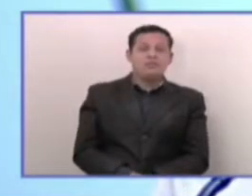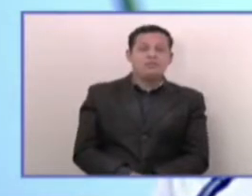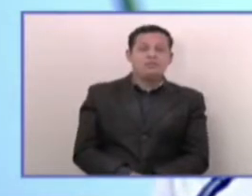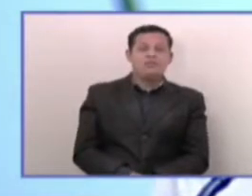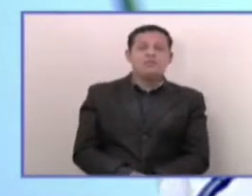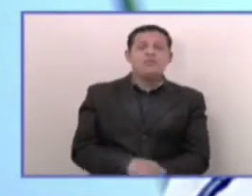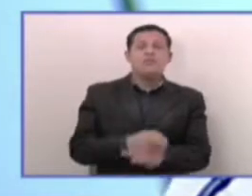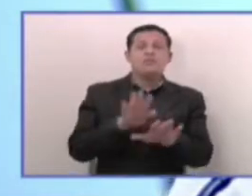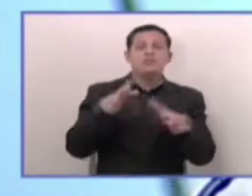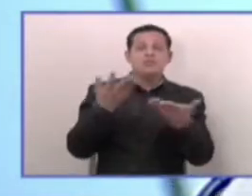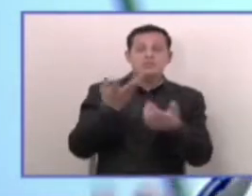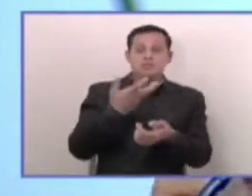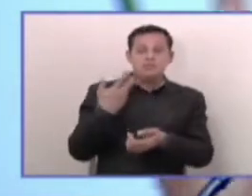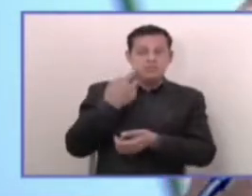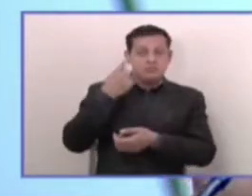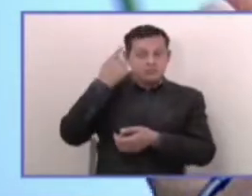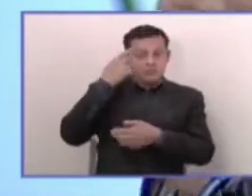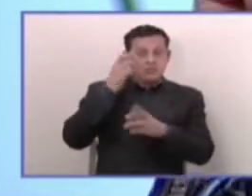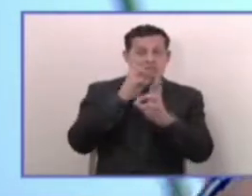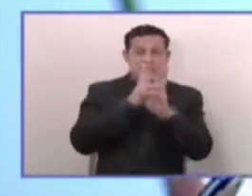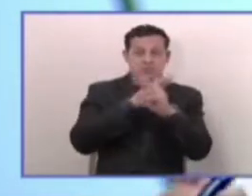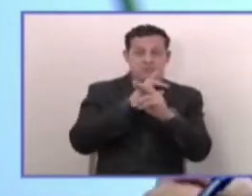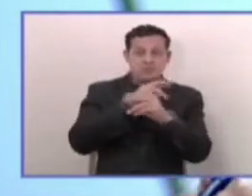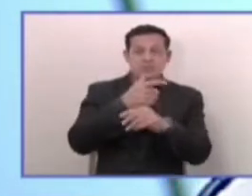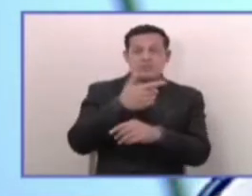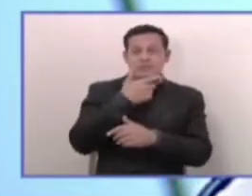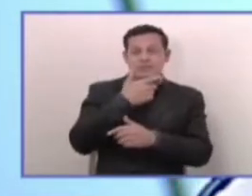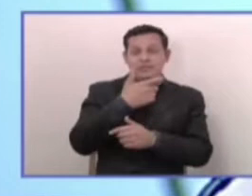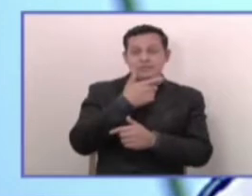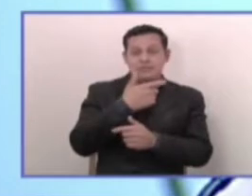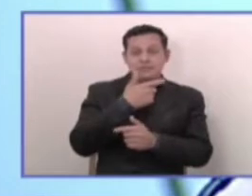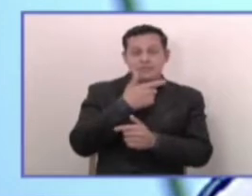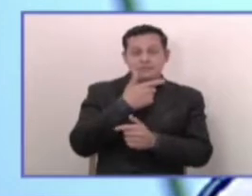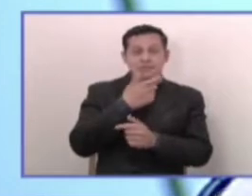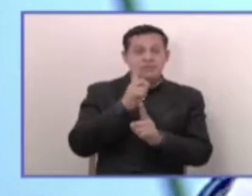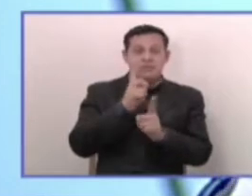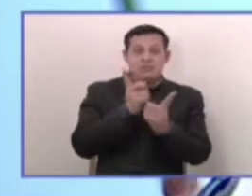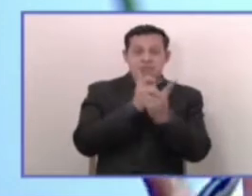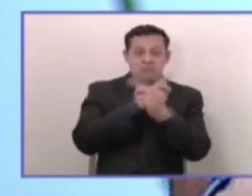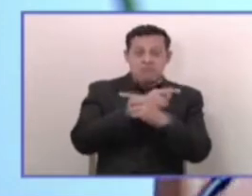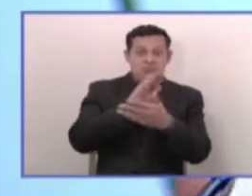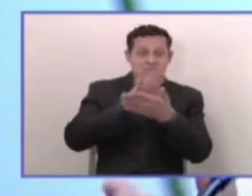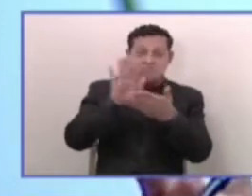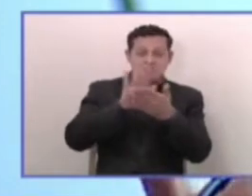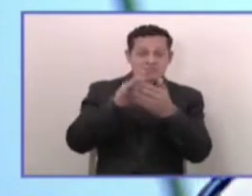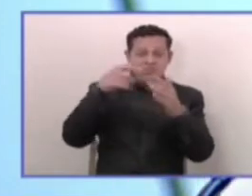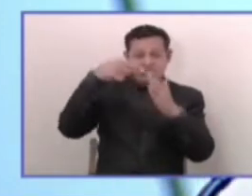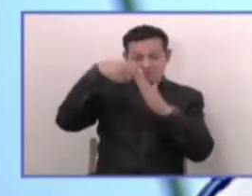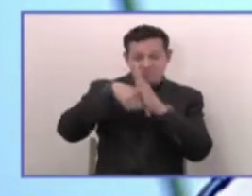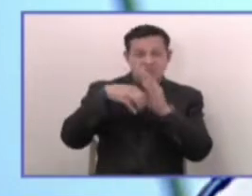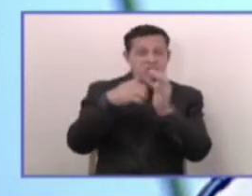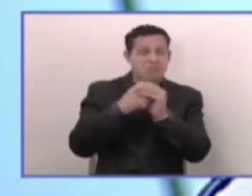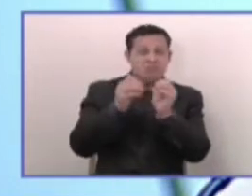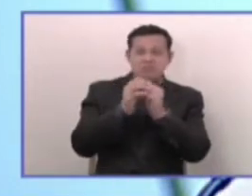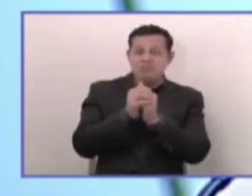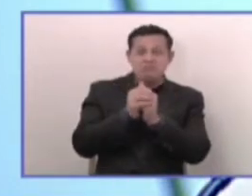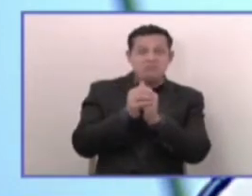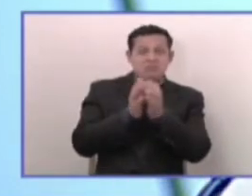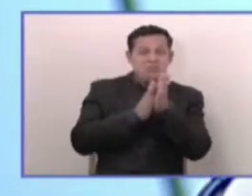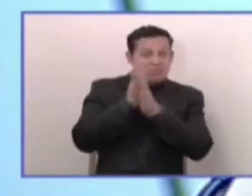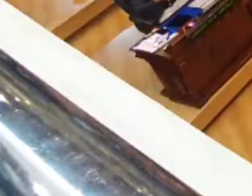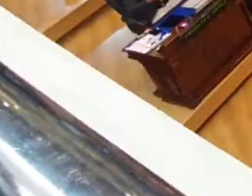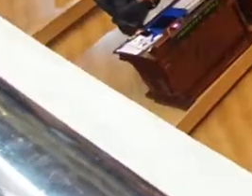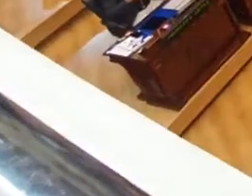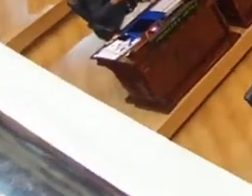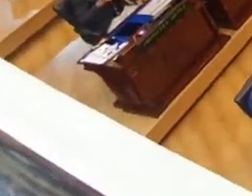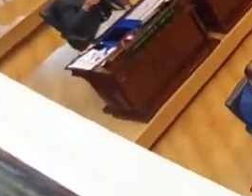Por lo tanto, consideramos que estas reformas son un chiste. No ha cambiado el fondo del problema. Los intereses